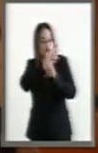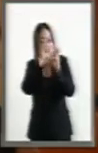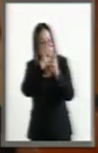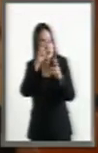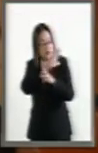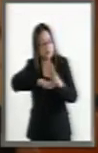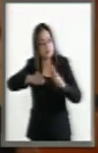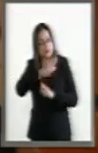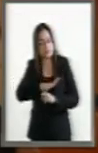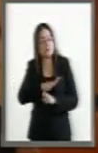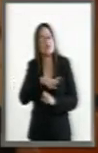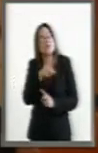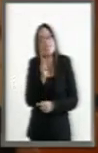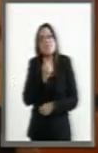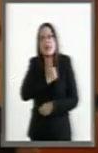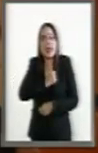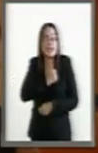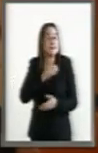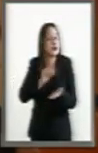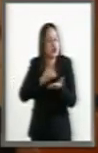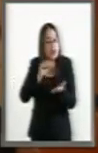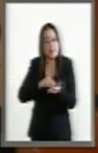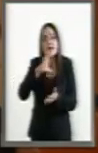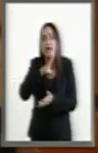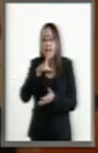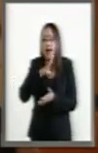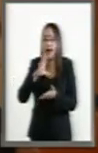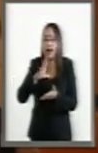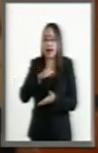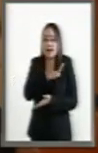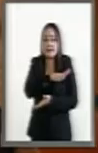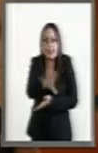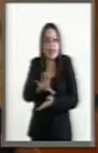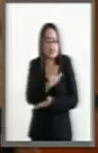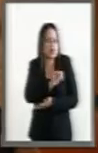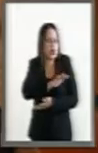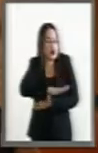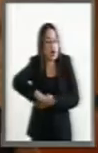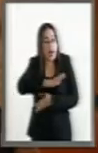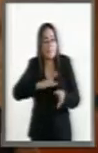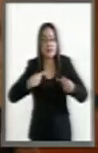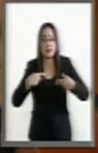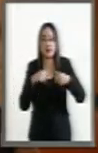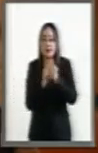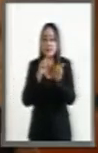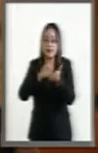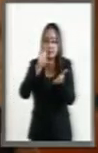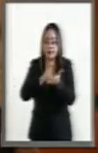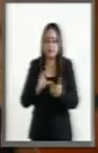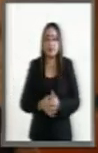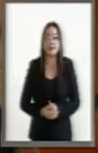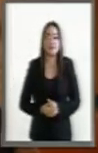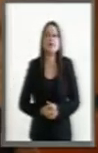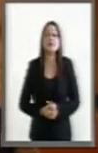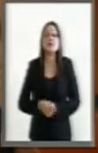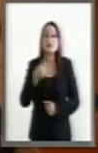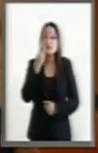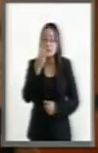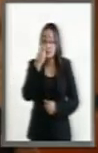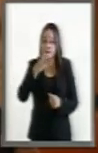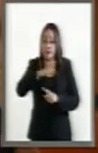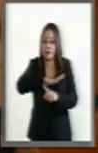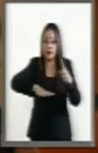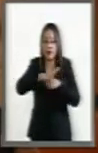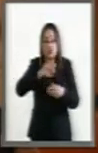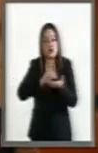sigue habiendo un rechazo para personas con discapacidad. Esta es una situación que además es más